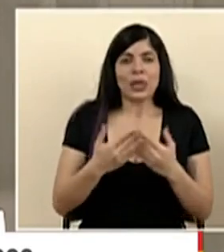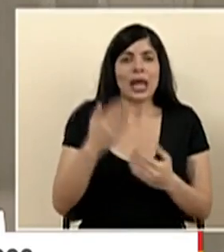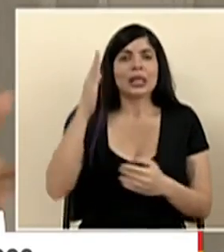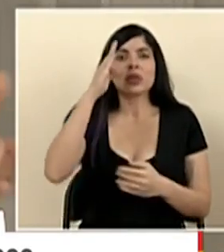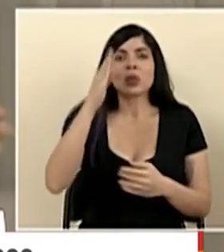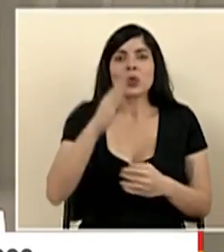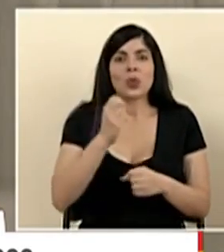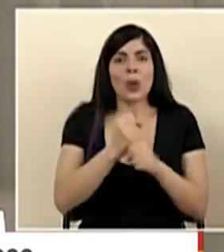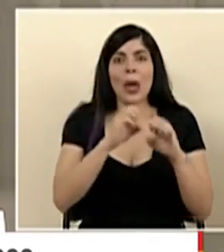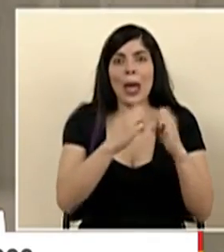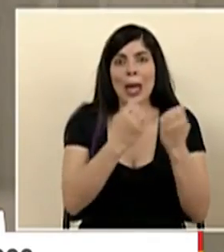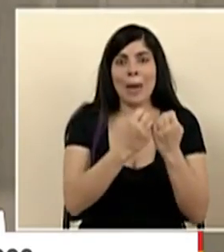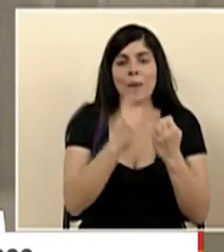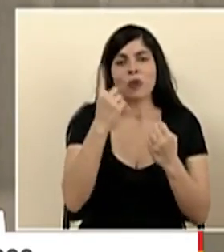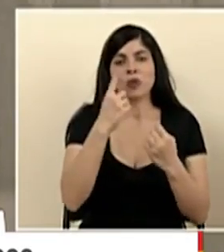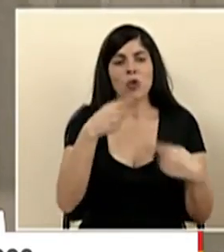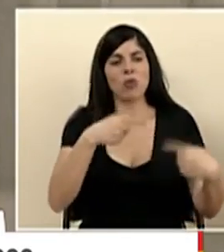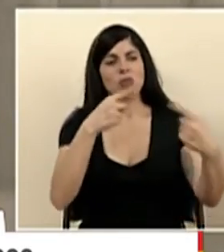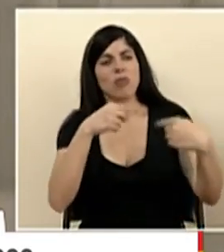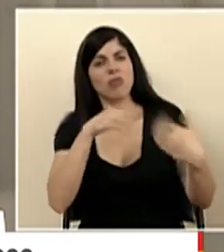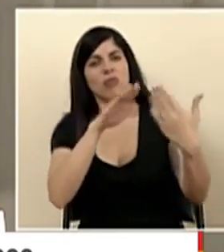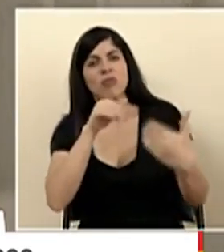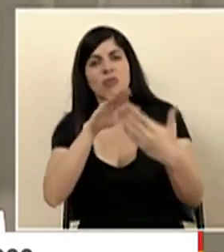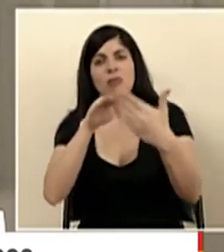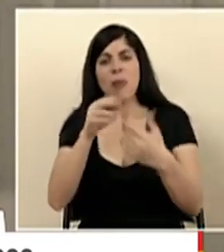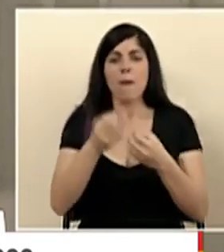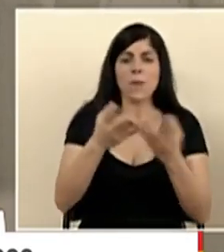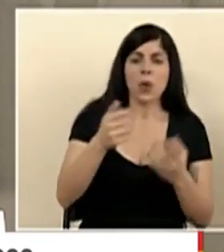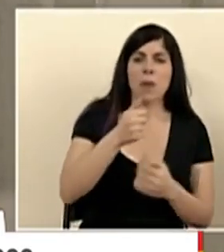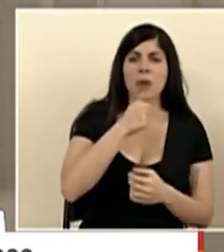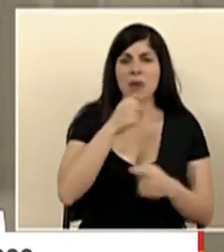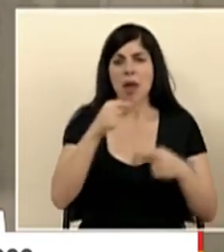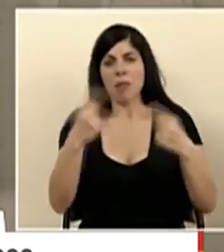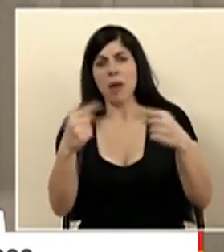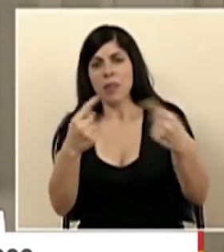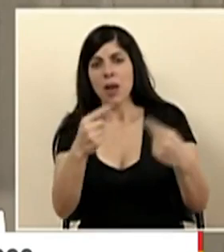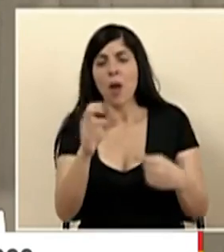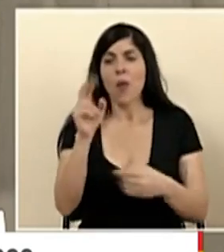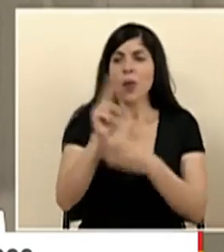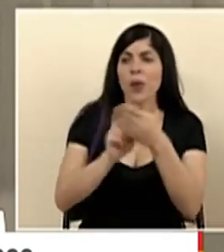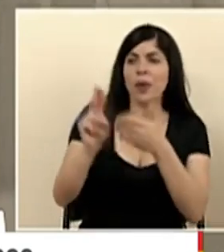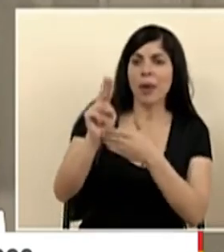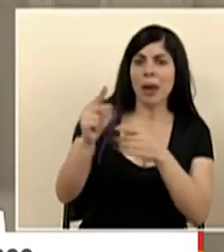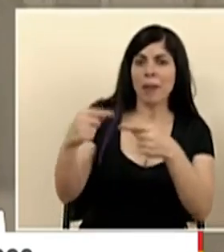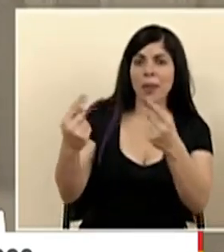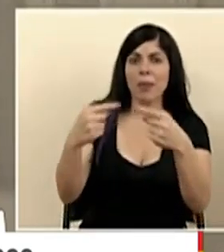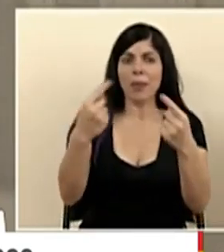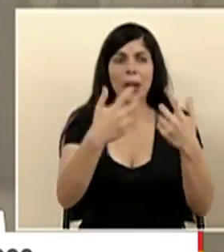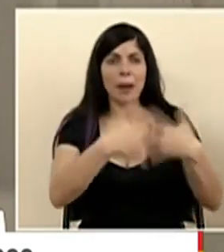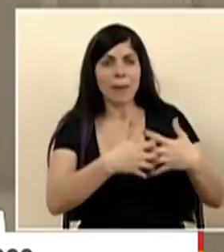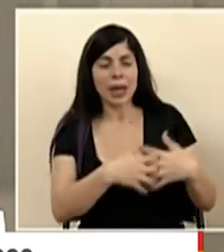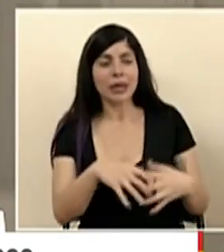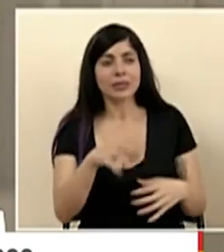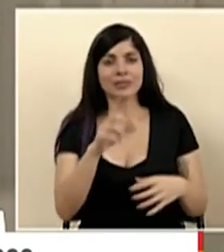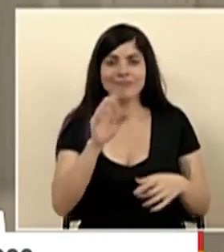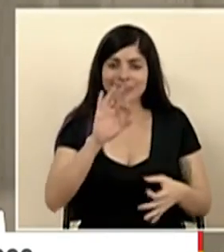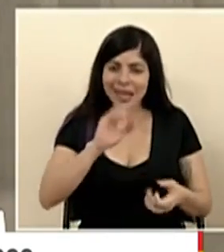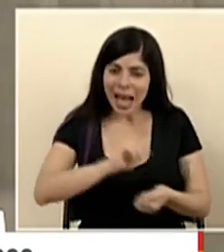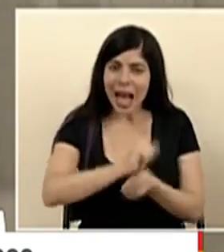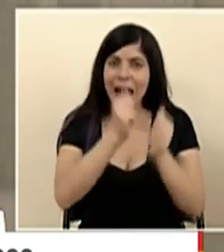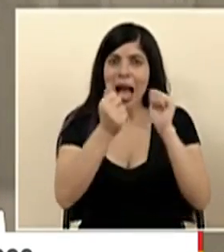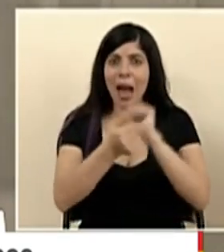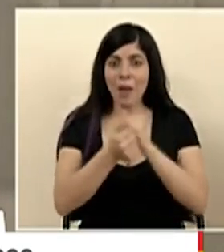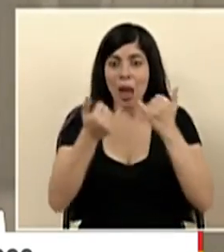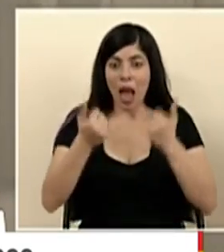trabajar en equipo sino a enfrentarnos enfrentar lo público y lo privado enfrentar a las universidades con las empresas en vez de trabajar juntos